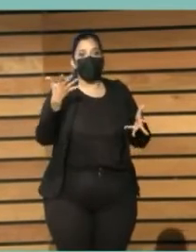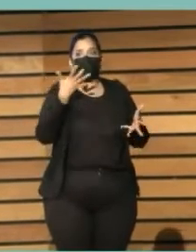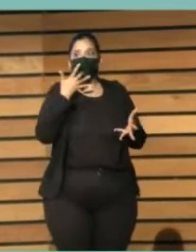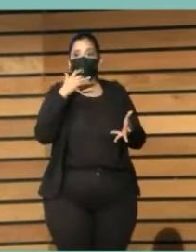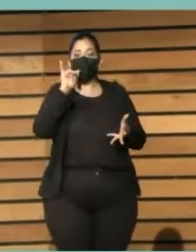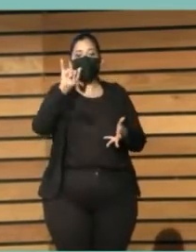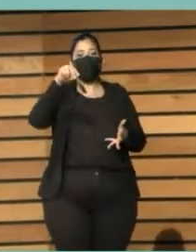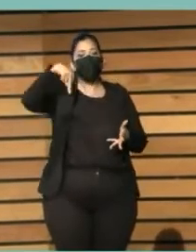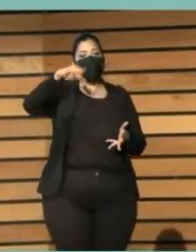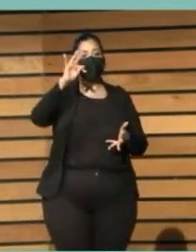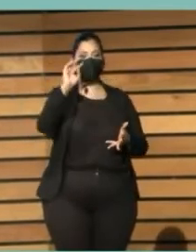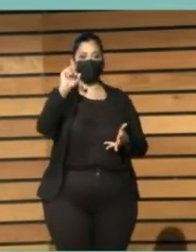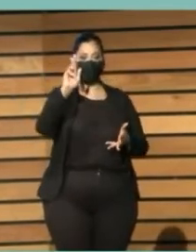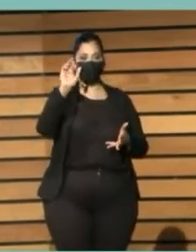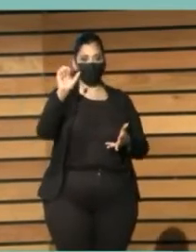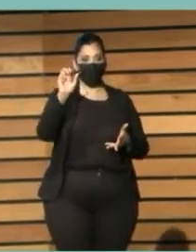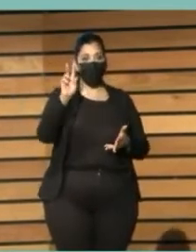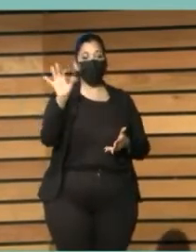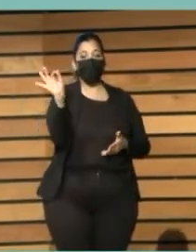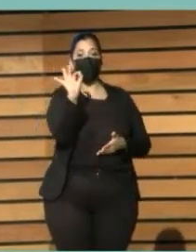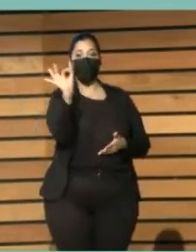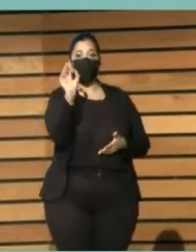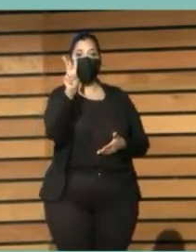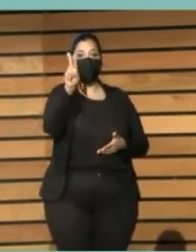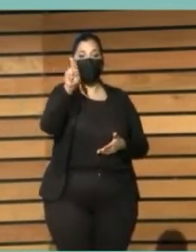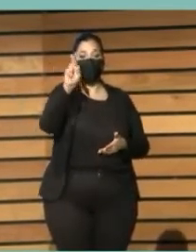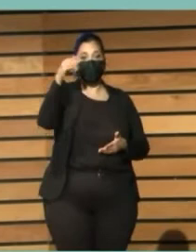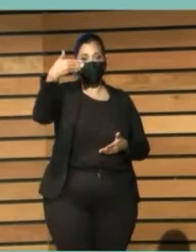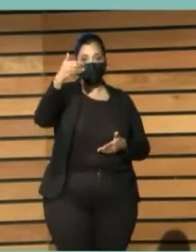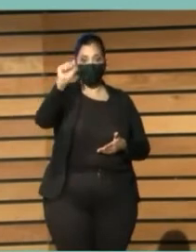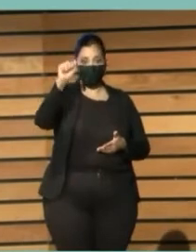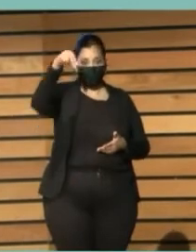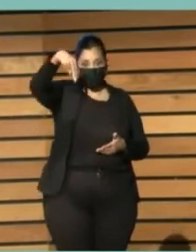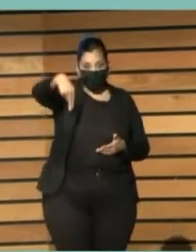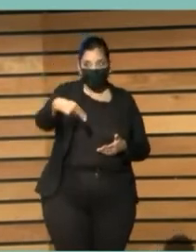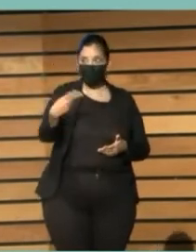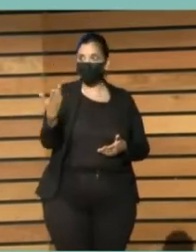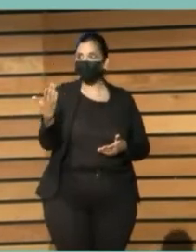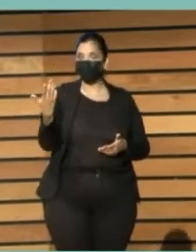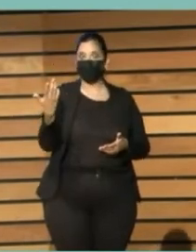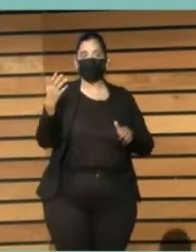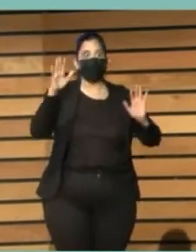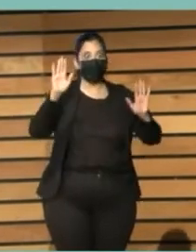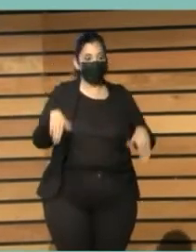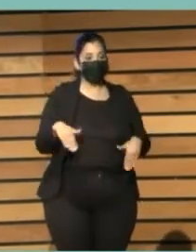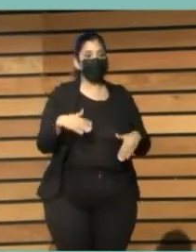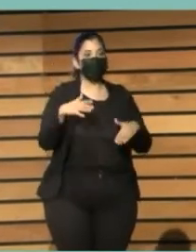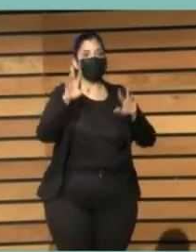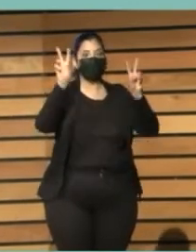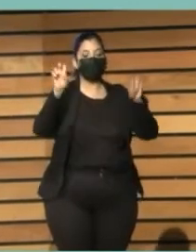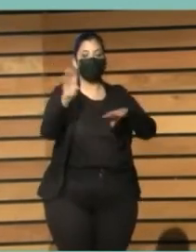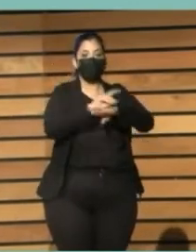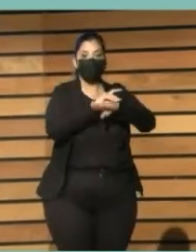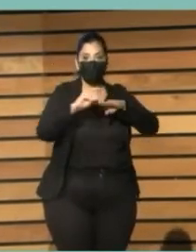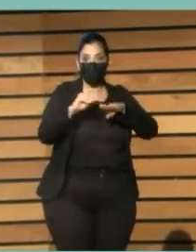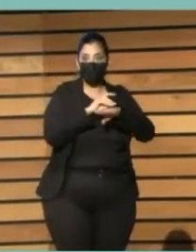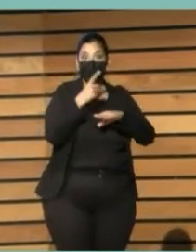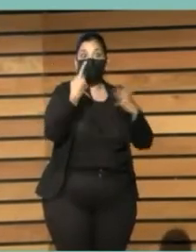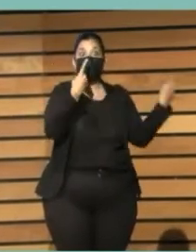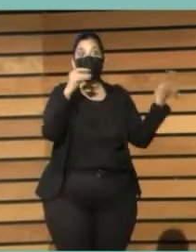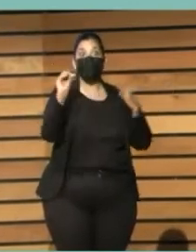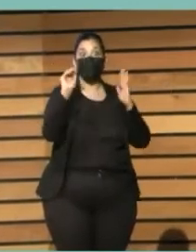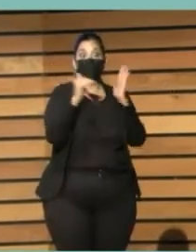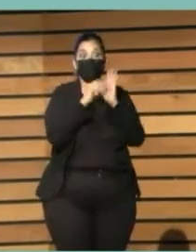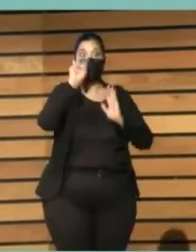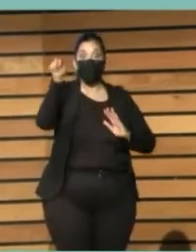o como lo fue el Urban, que con el Urban, por ejemplo, se financió todo el plan de inclusión digital y eran 60.000 euros al año para